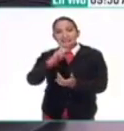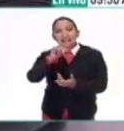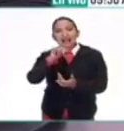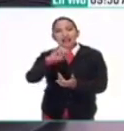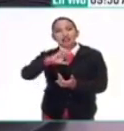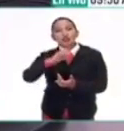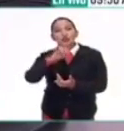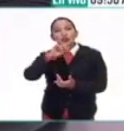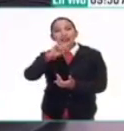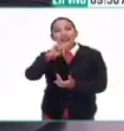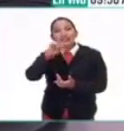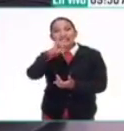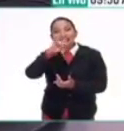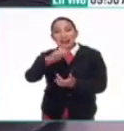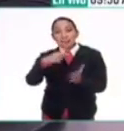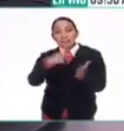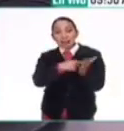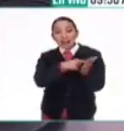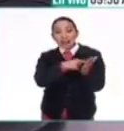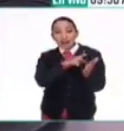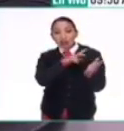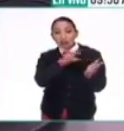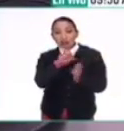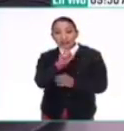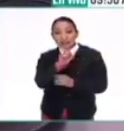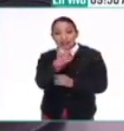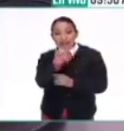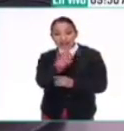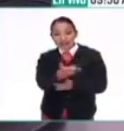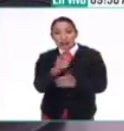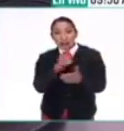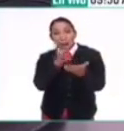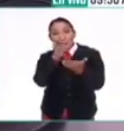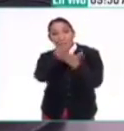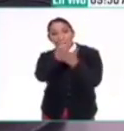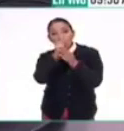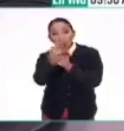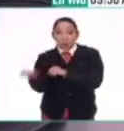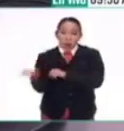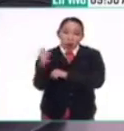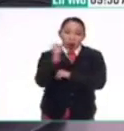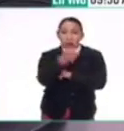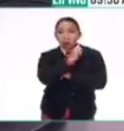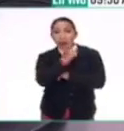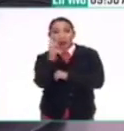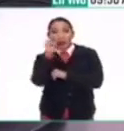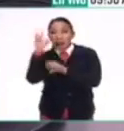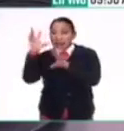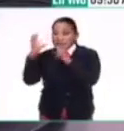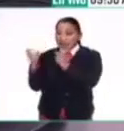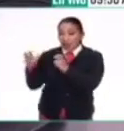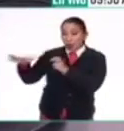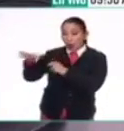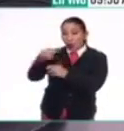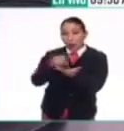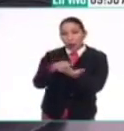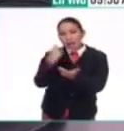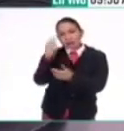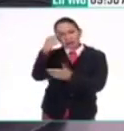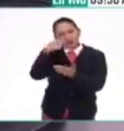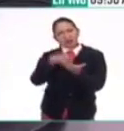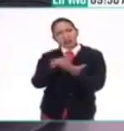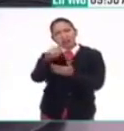en 1287, llegó a la cumbre para fragelarse porque había una gran sequía. Esto nos lleva a